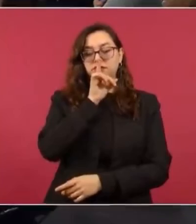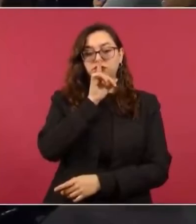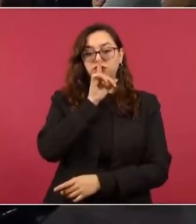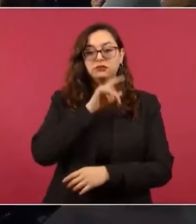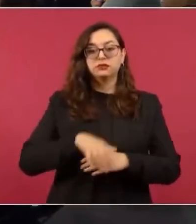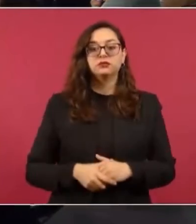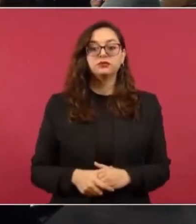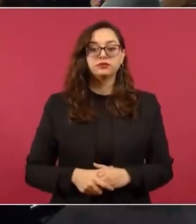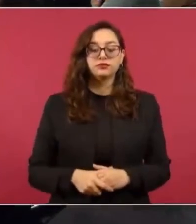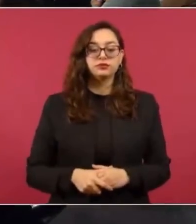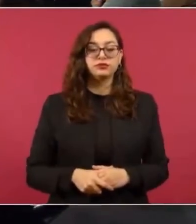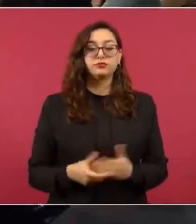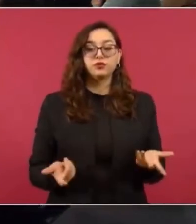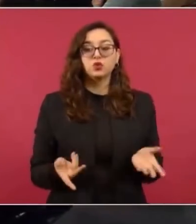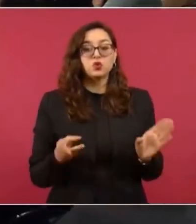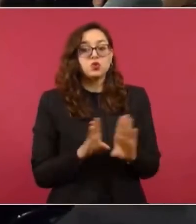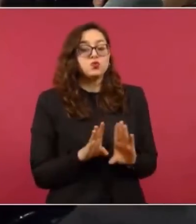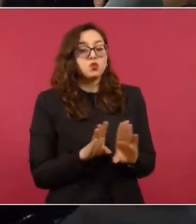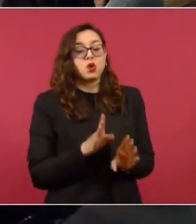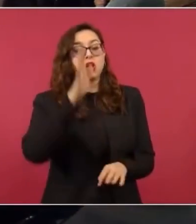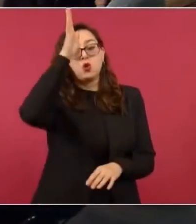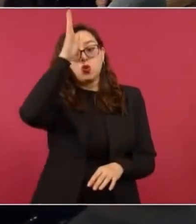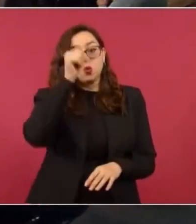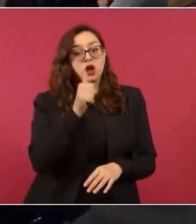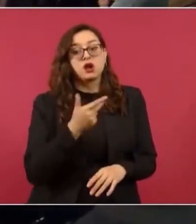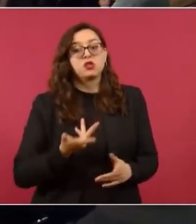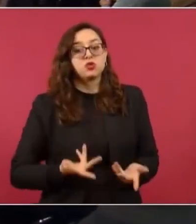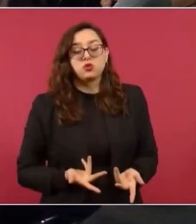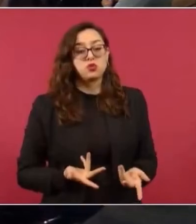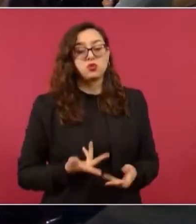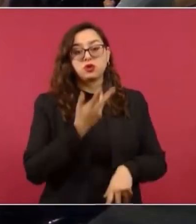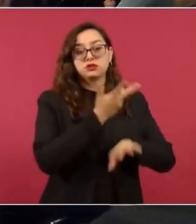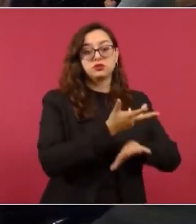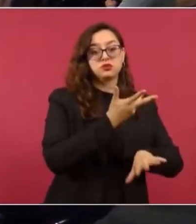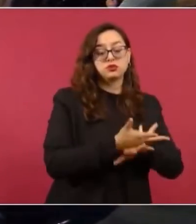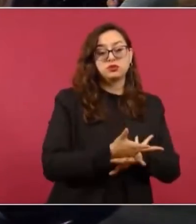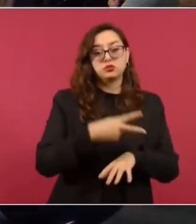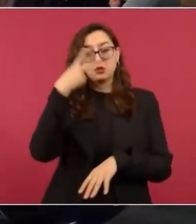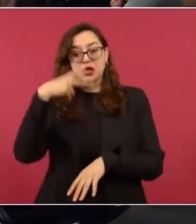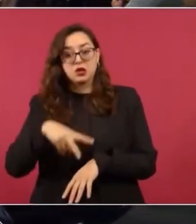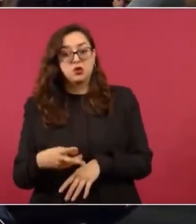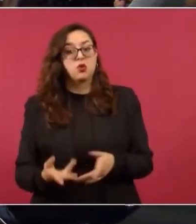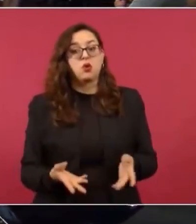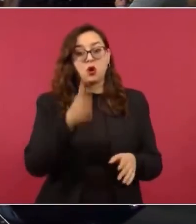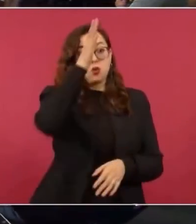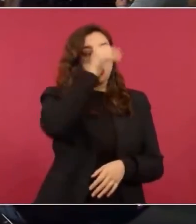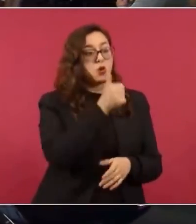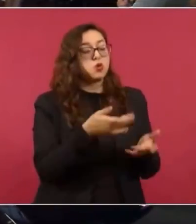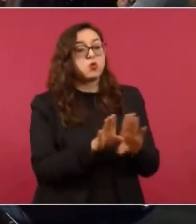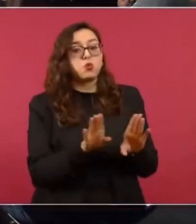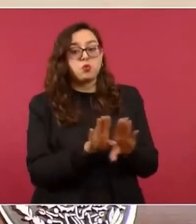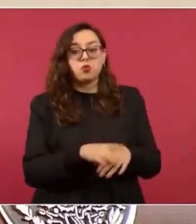van a poner de acuerdo ustedes como gobierno junto con las autoridades de Estados Unidos en ese sentido, presidente? Tenemos